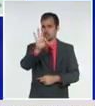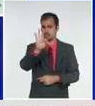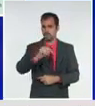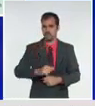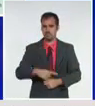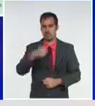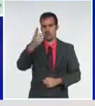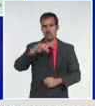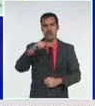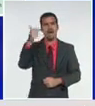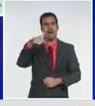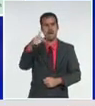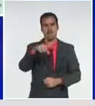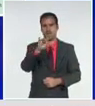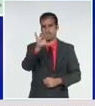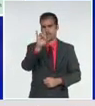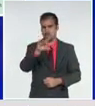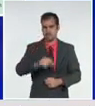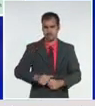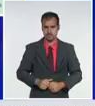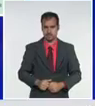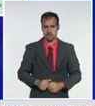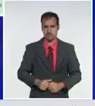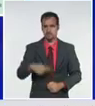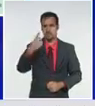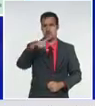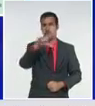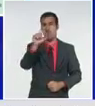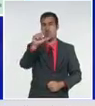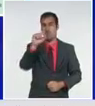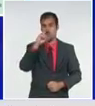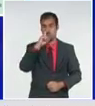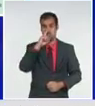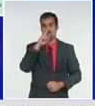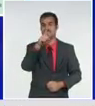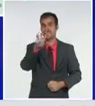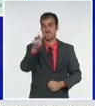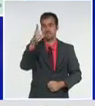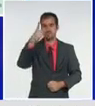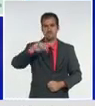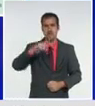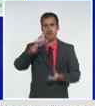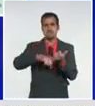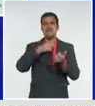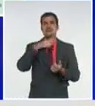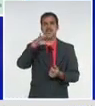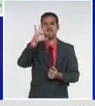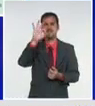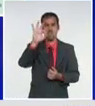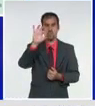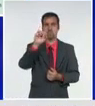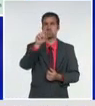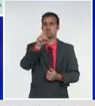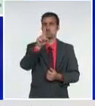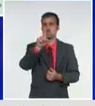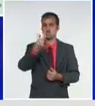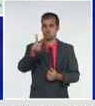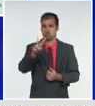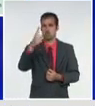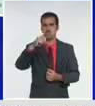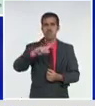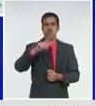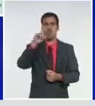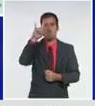Agüey Grande 15, Colón 13, Perico 12, igual que Unión de Reyes, Limonar